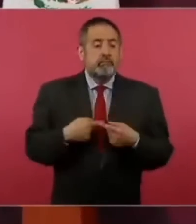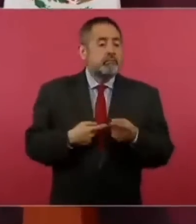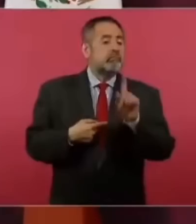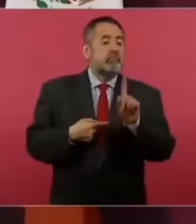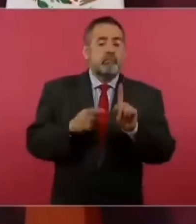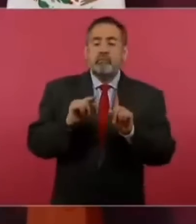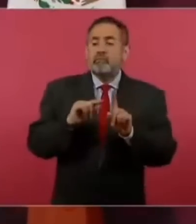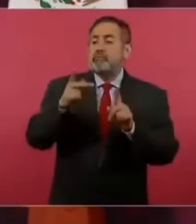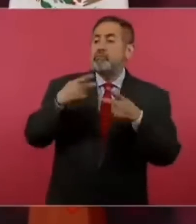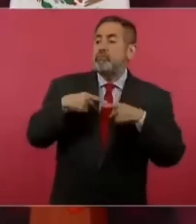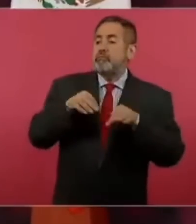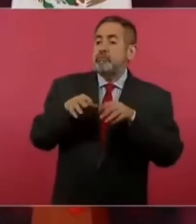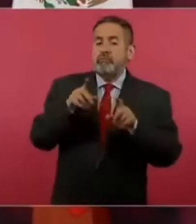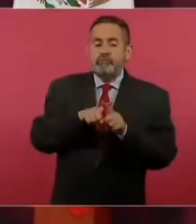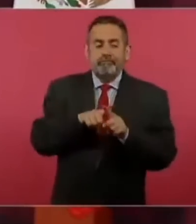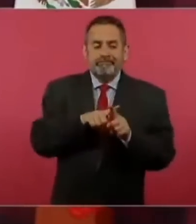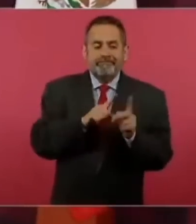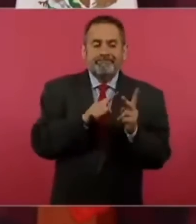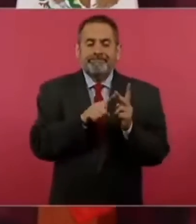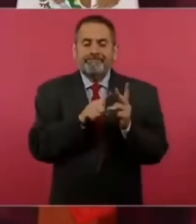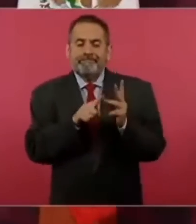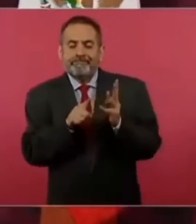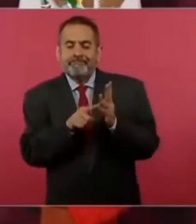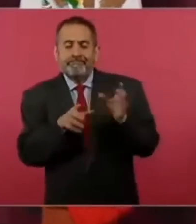o funcionario público es también